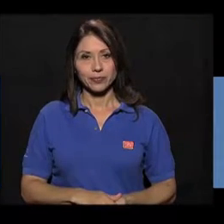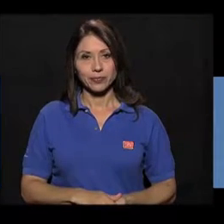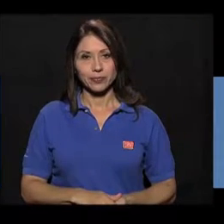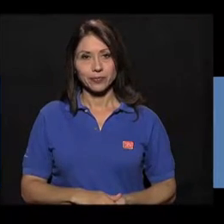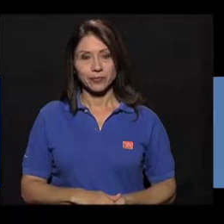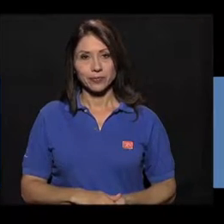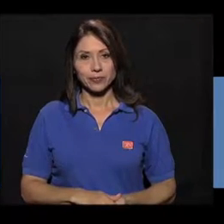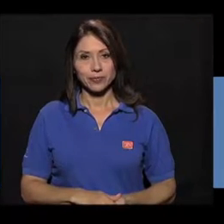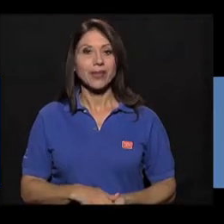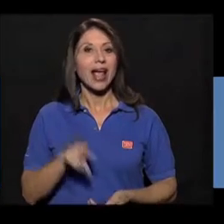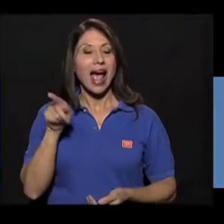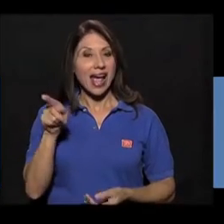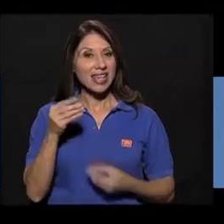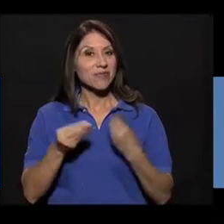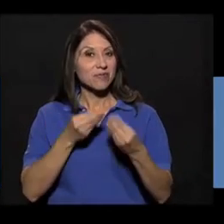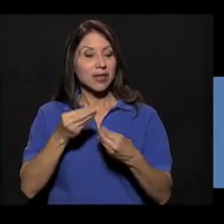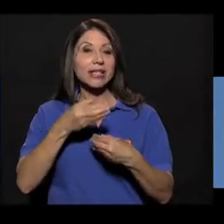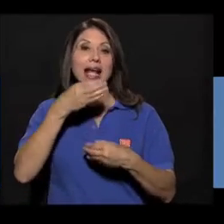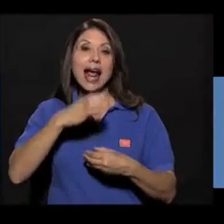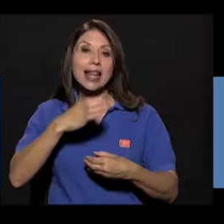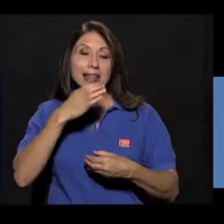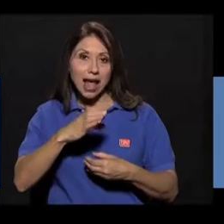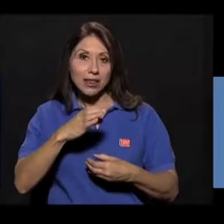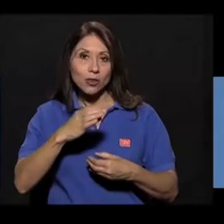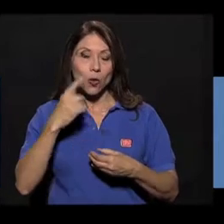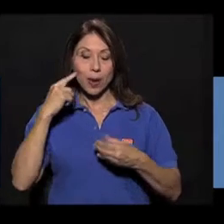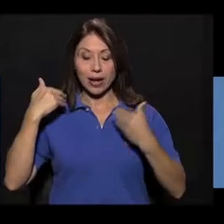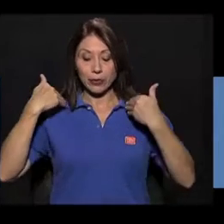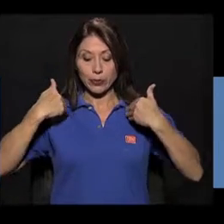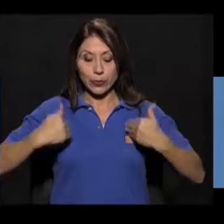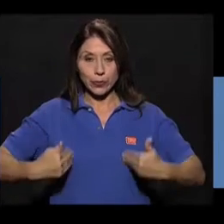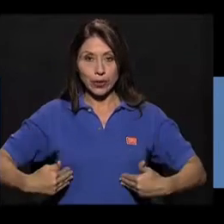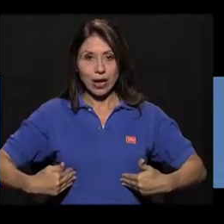brazos y ahí estoy calentando la rotación del tronco. Ok.